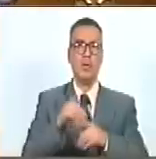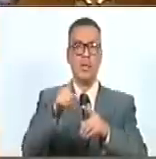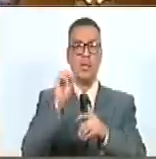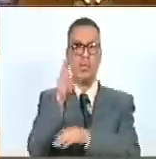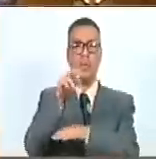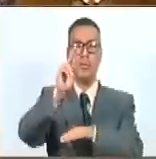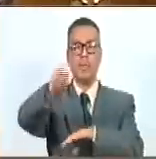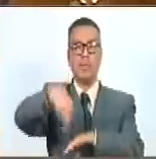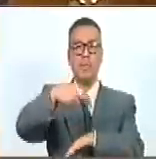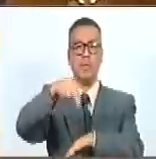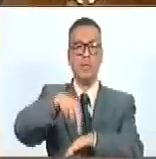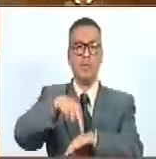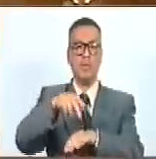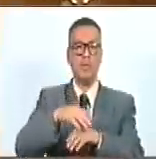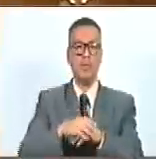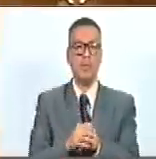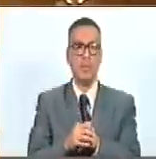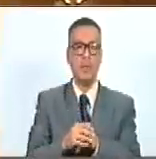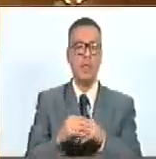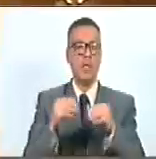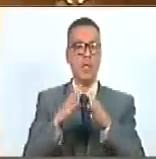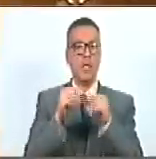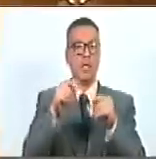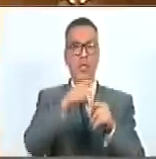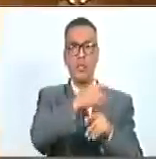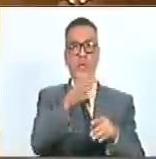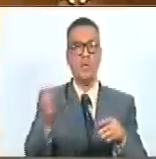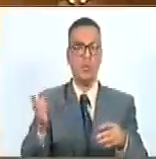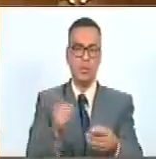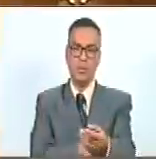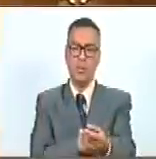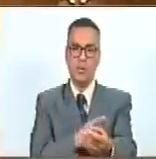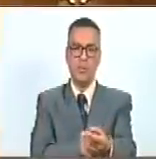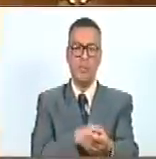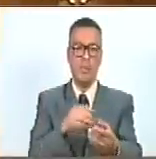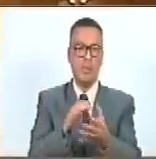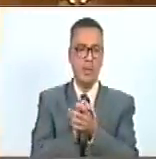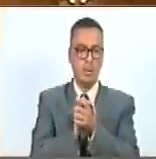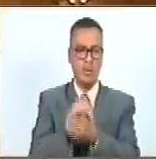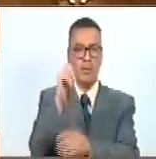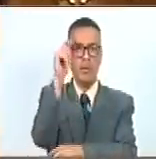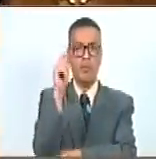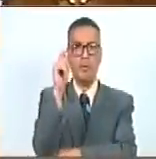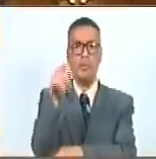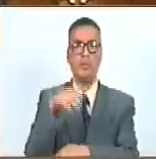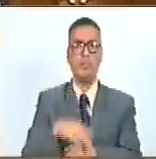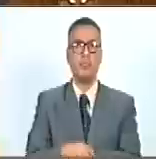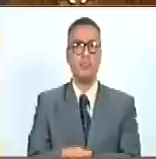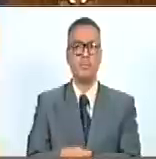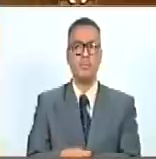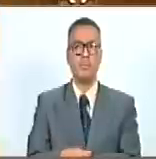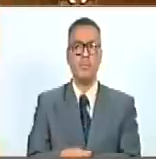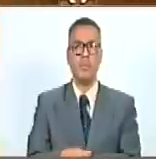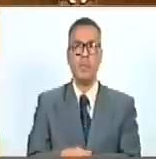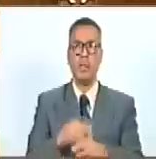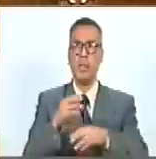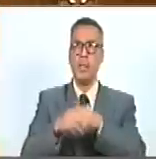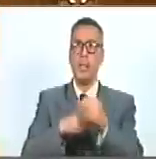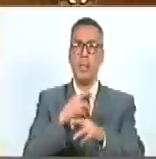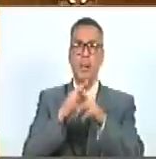Asamblea Nacional, a todas y todos ustedes hermanos parlamentarios, corresponde